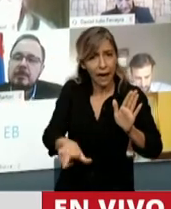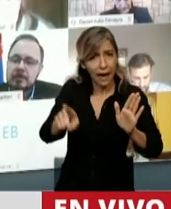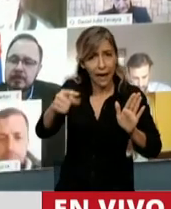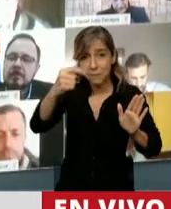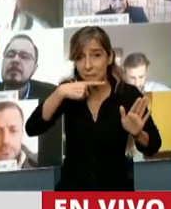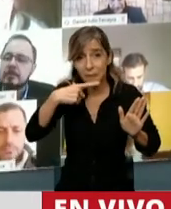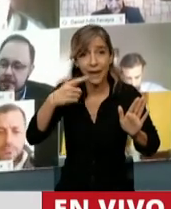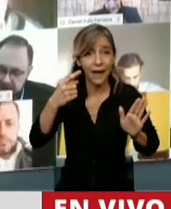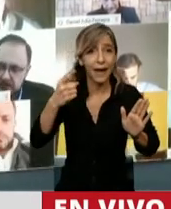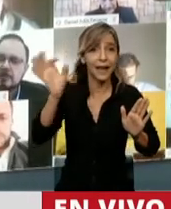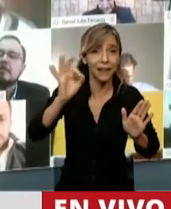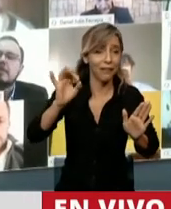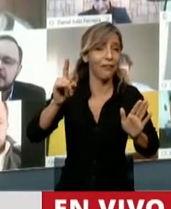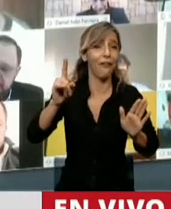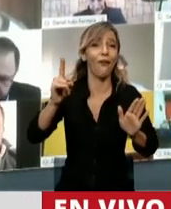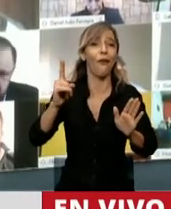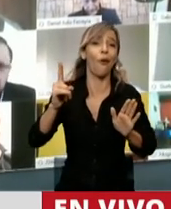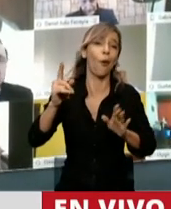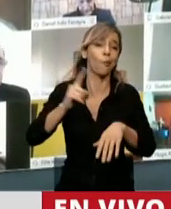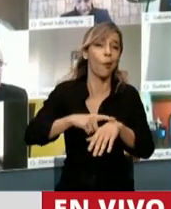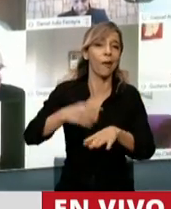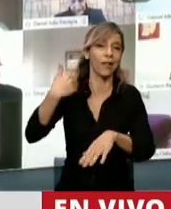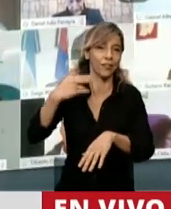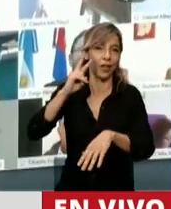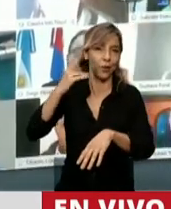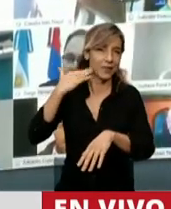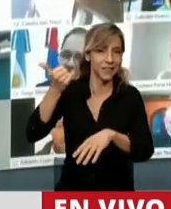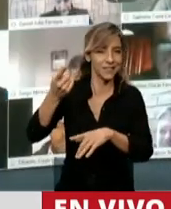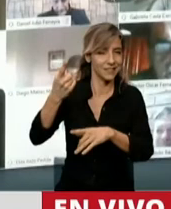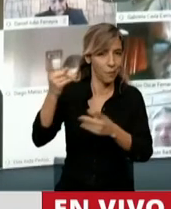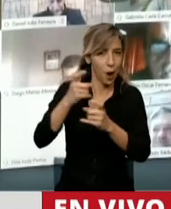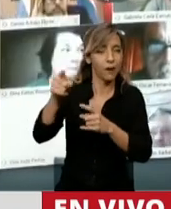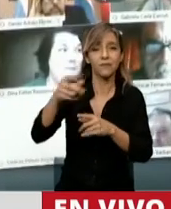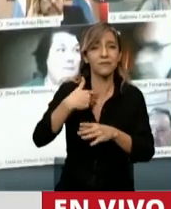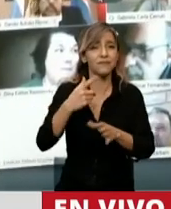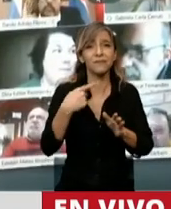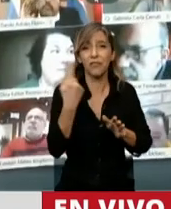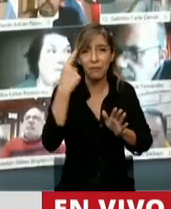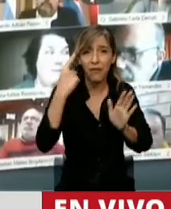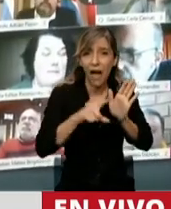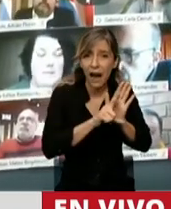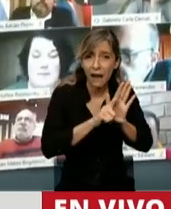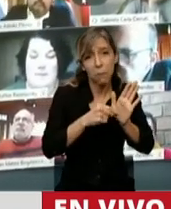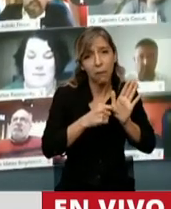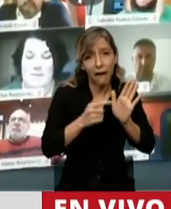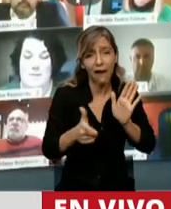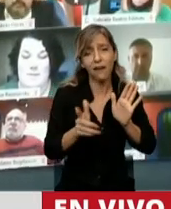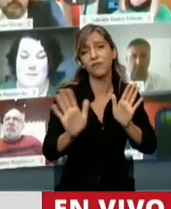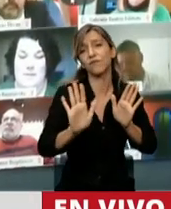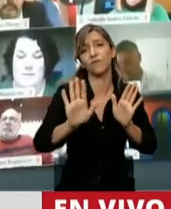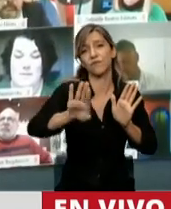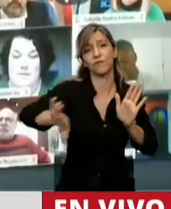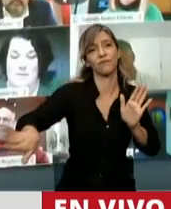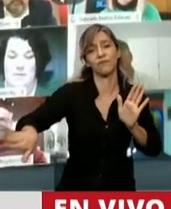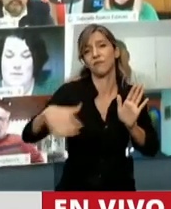15.690 del 2016. Sería un error ponerle ese nombre. Sería un error decir que esta ley tiene el